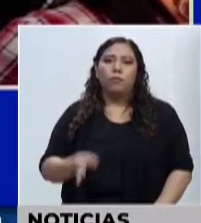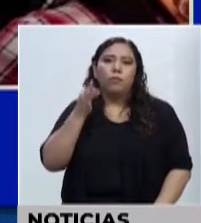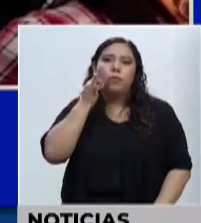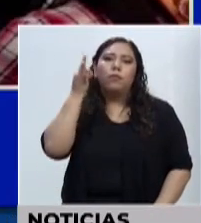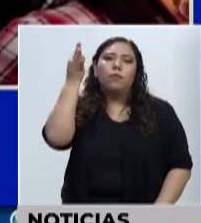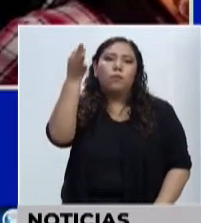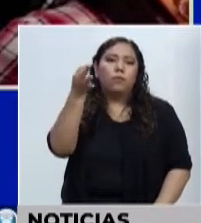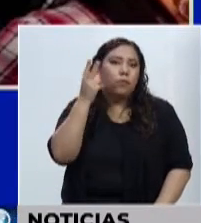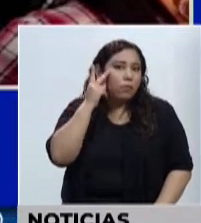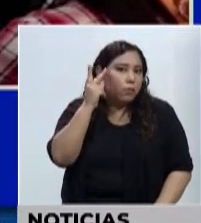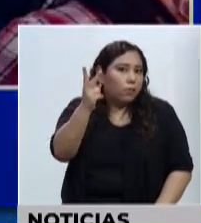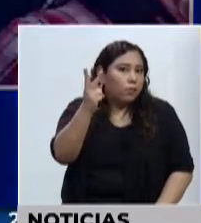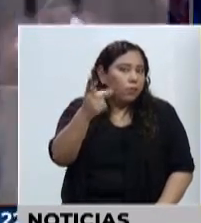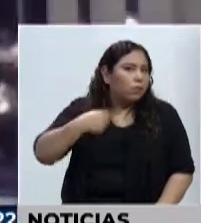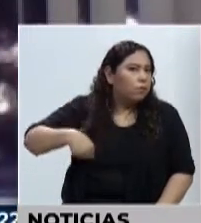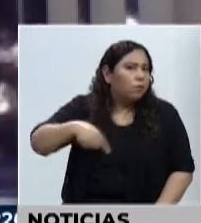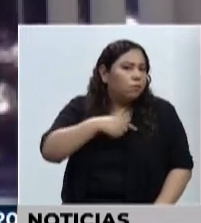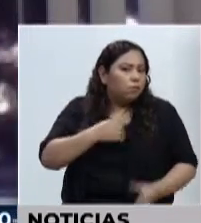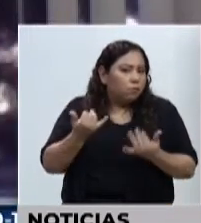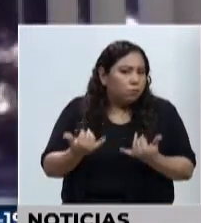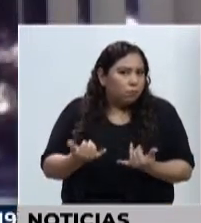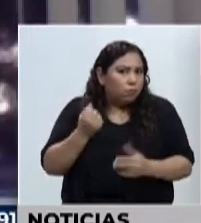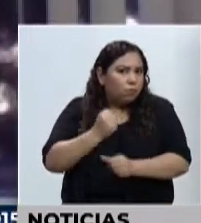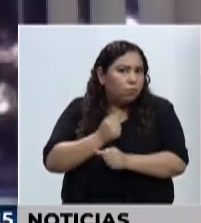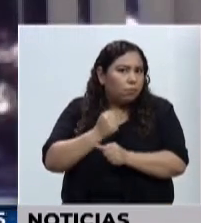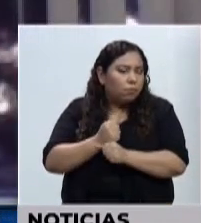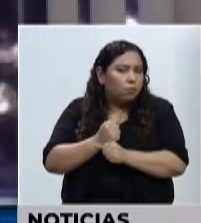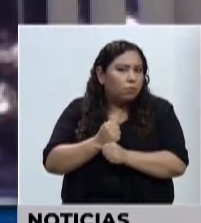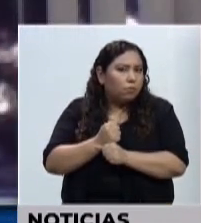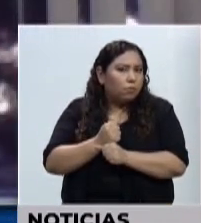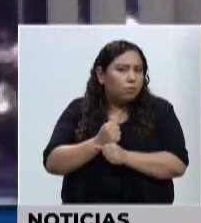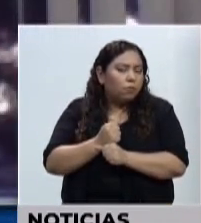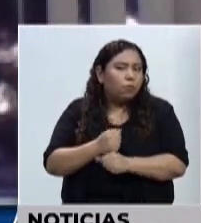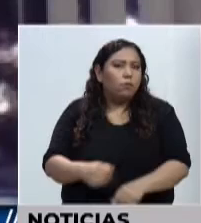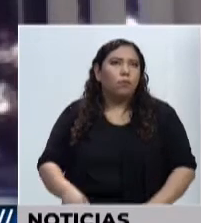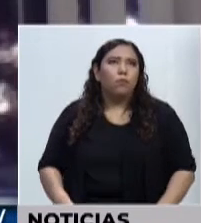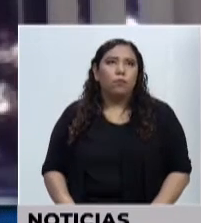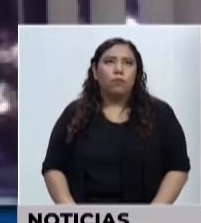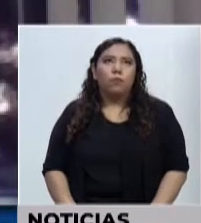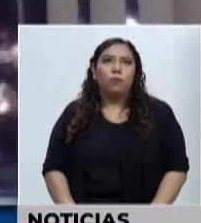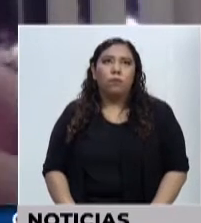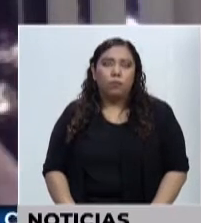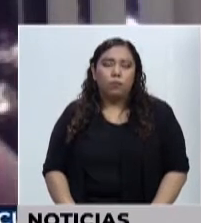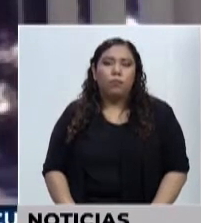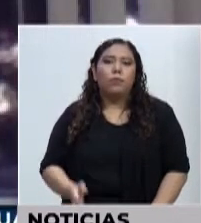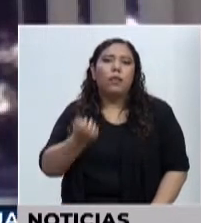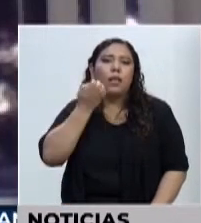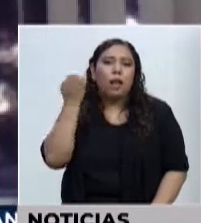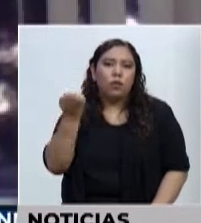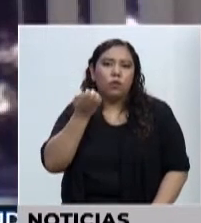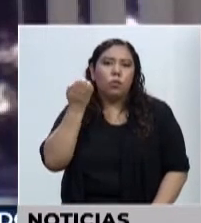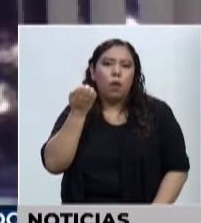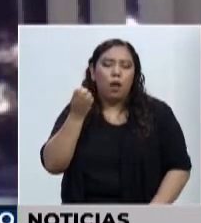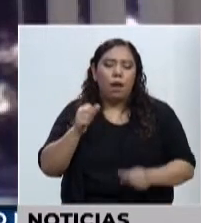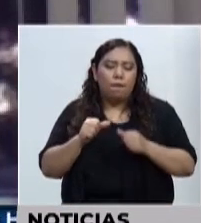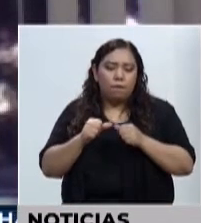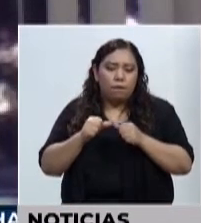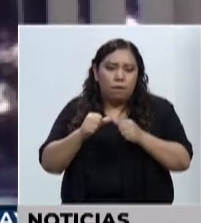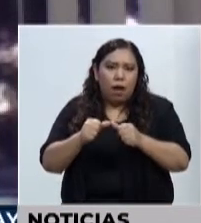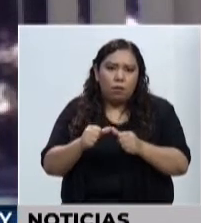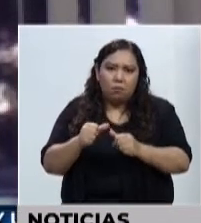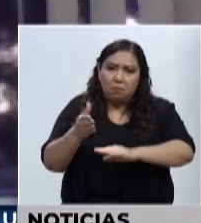Entonces, tenemos una visión de que la escuela va a ir transitando desde